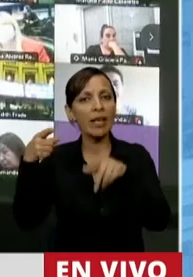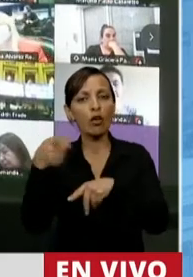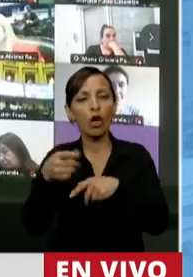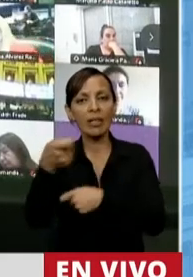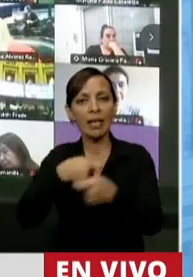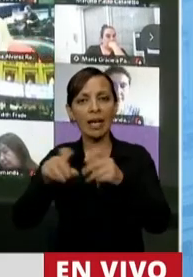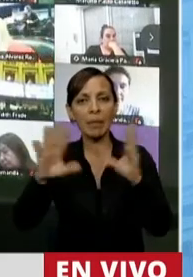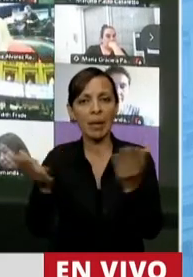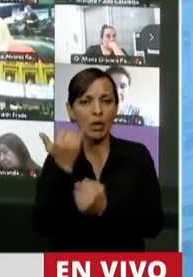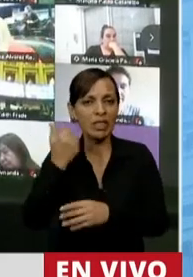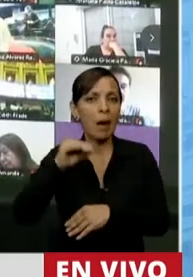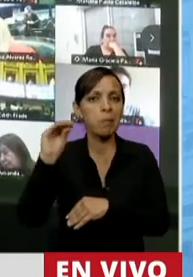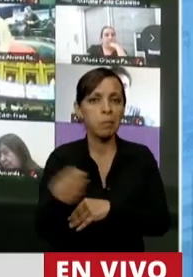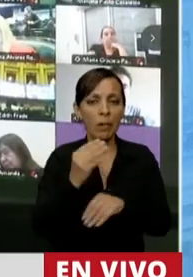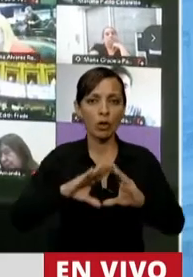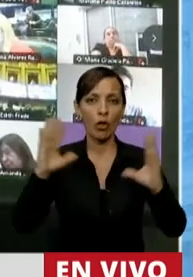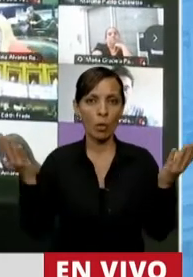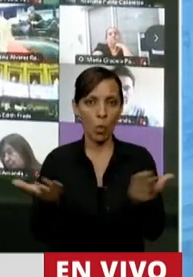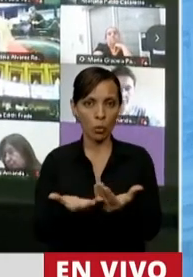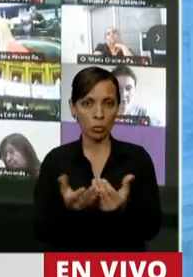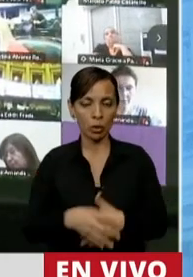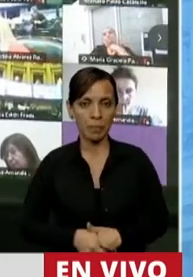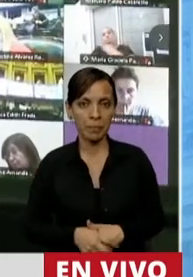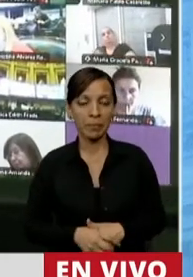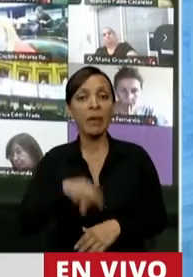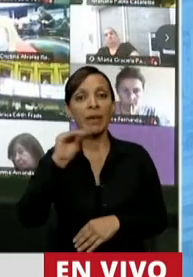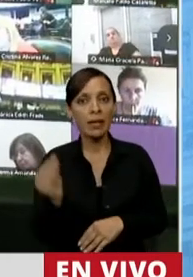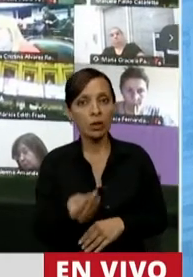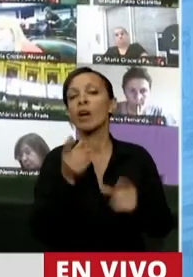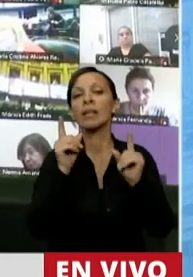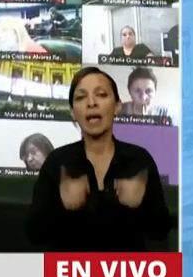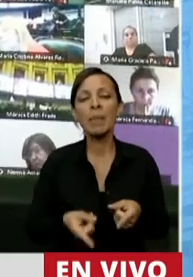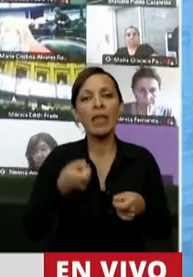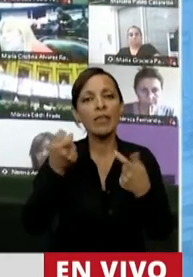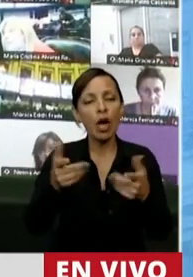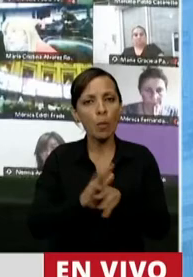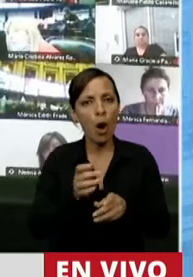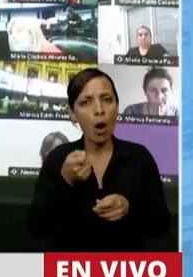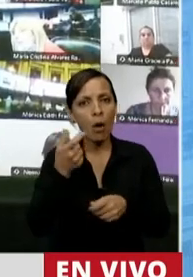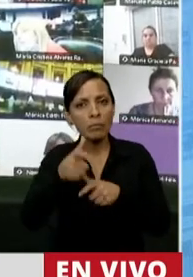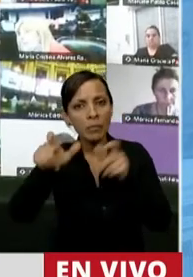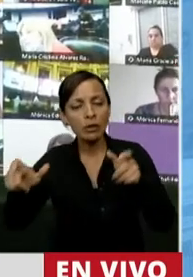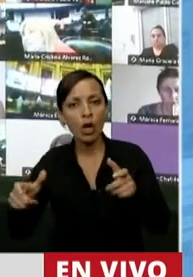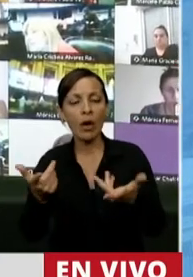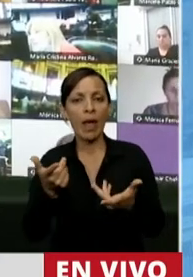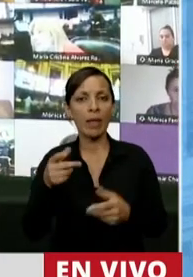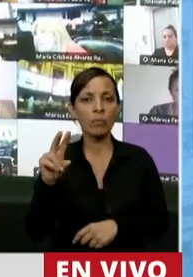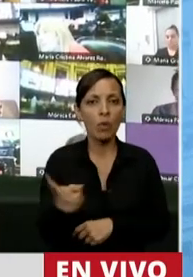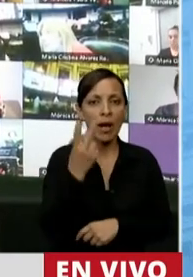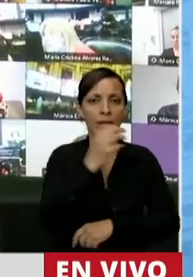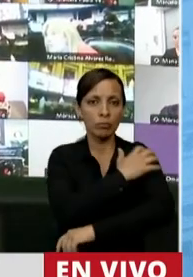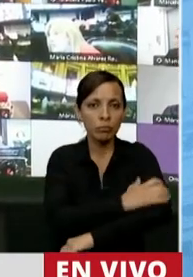que fracasó en todo el mundo. Y no solo fracasó, sino que en su paso fue dejando autoritarismo, muerte y pobreza.